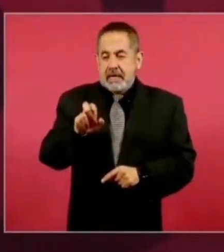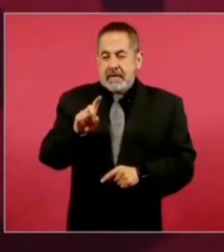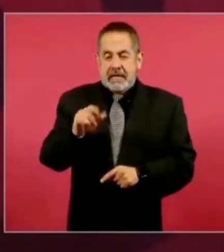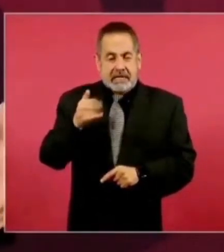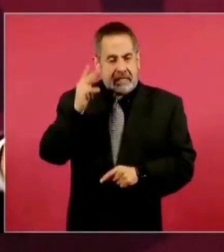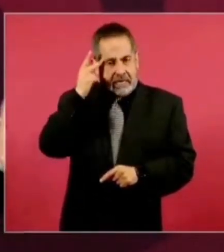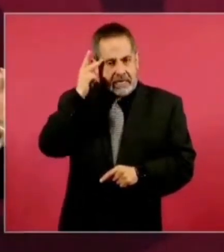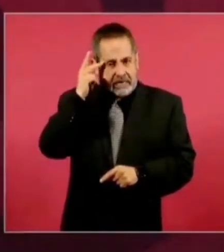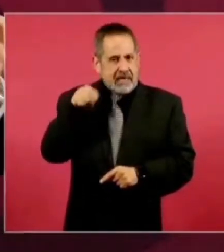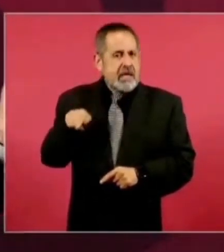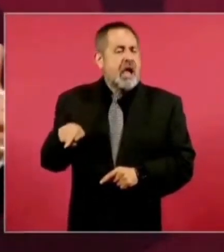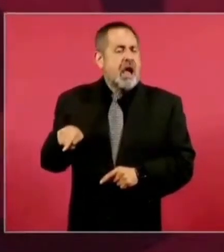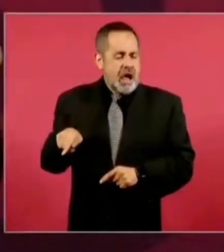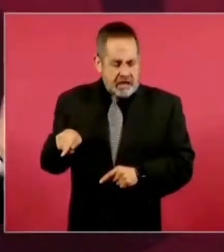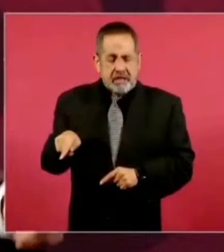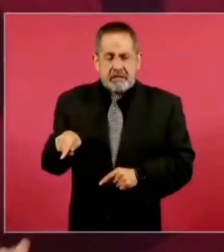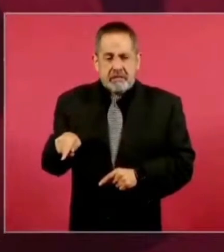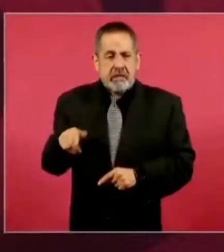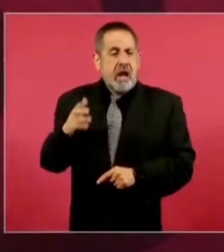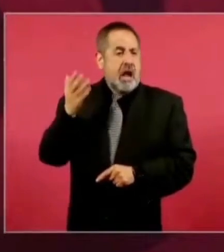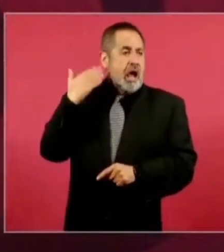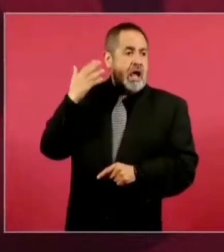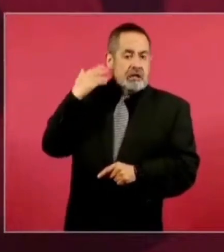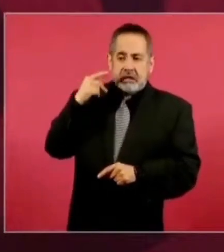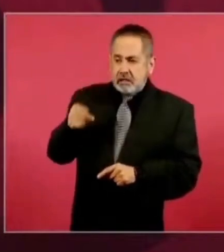que significó invertir